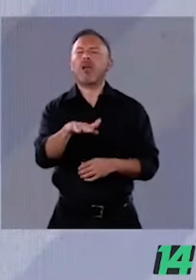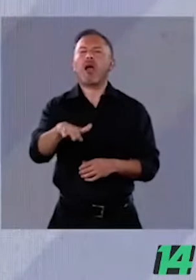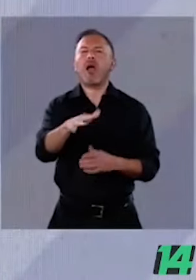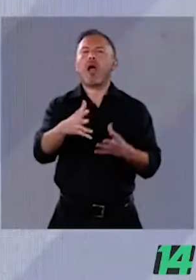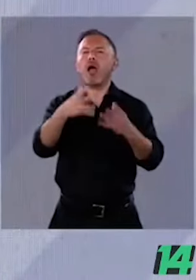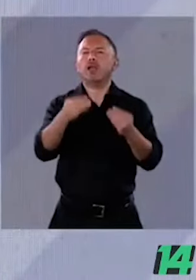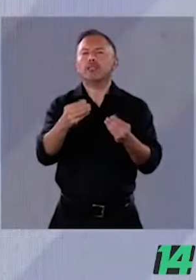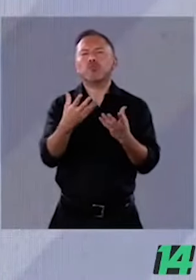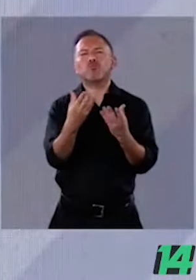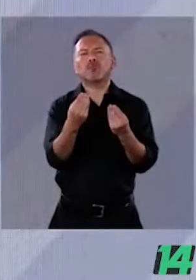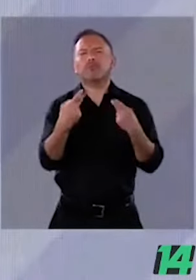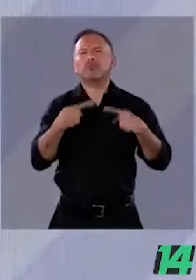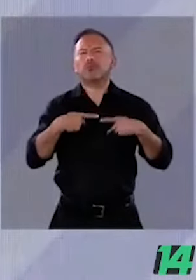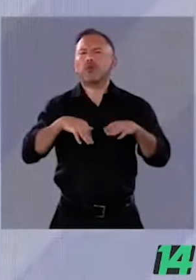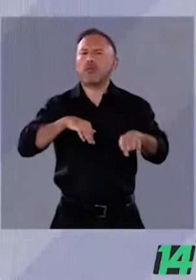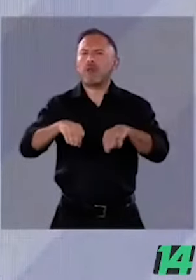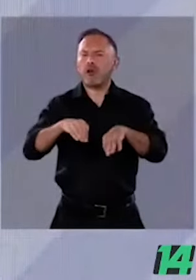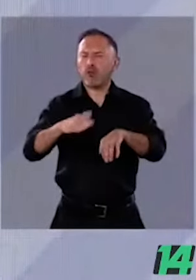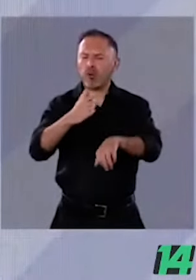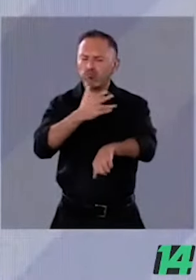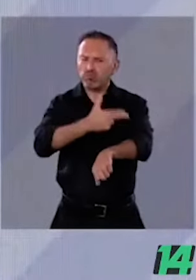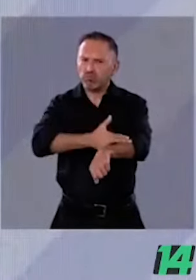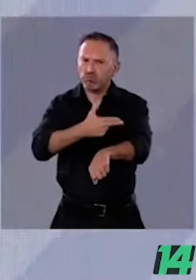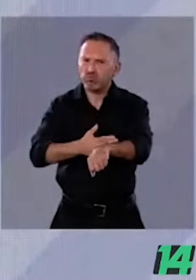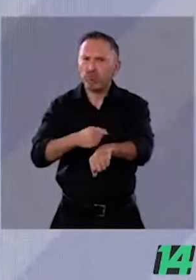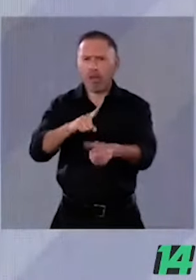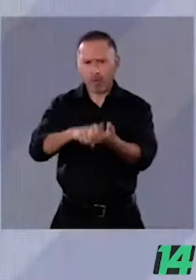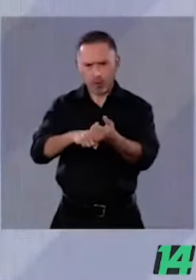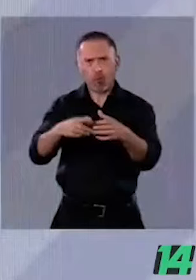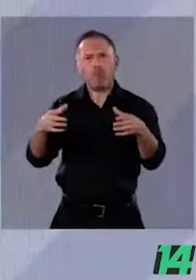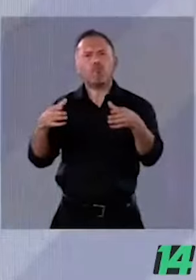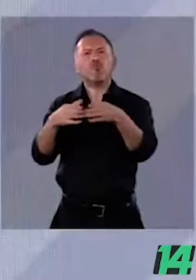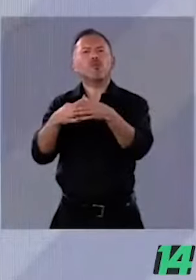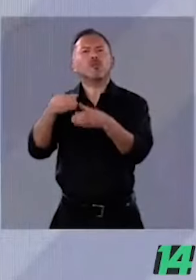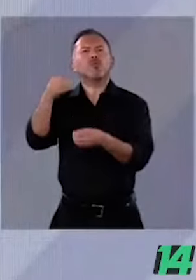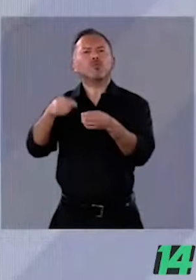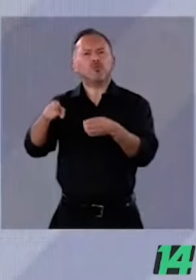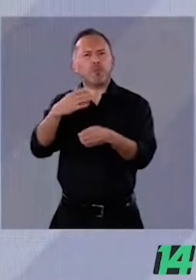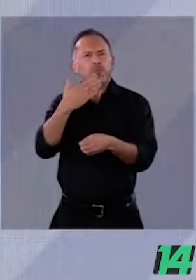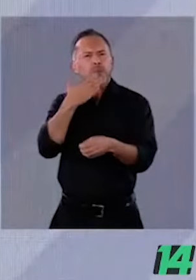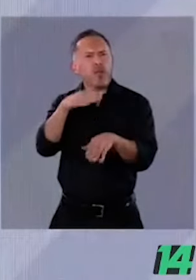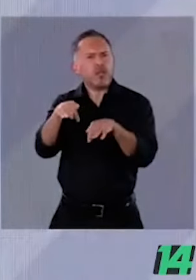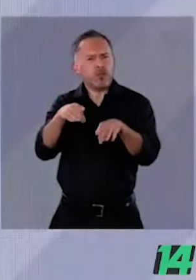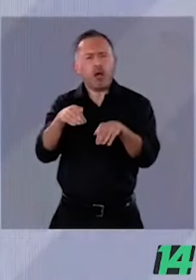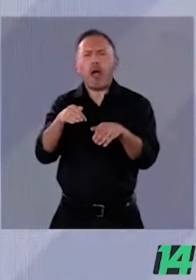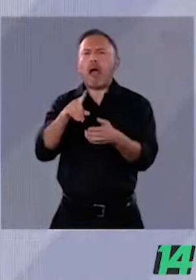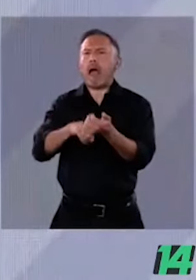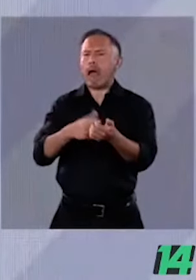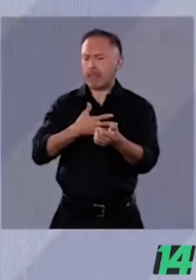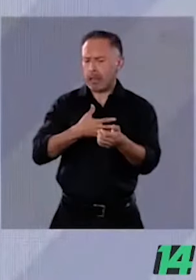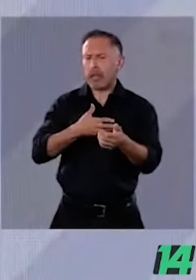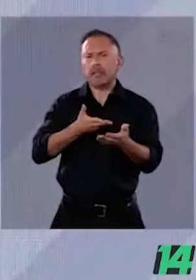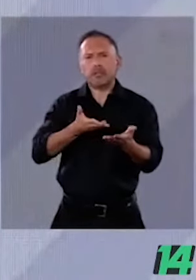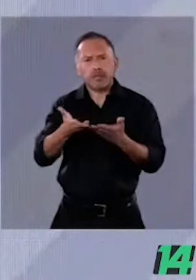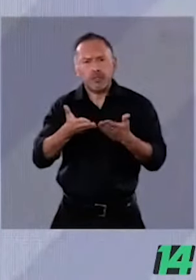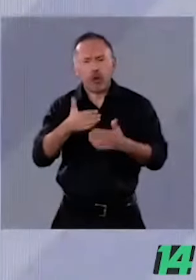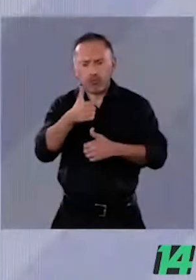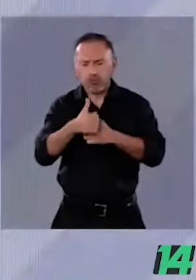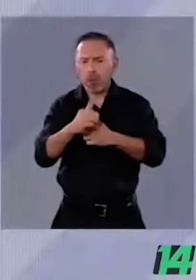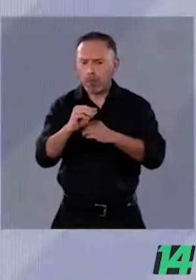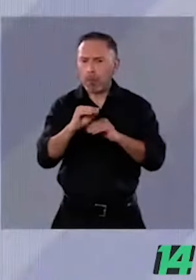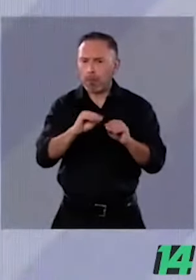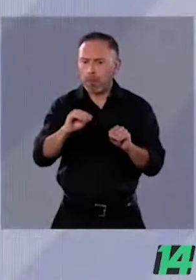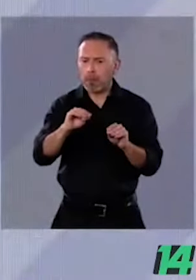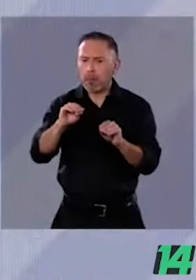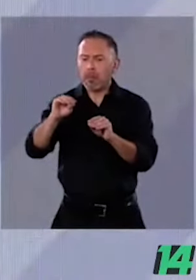trabajadores honestos, esforzados del Poder Judicial. En el Poder Judicial hay un servicio de carrera, hay movilidad social, hay personas que llegan